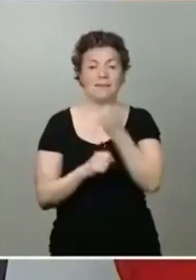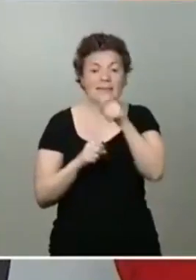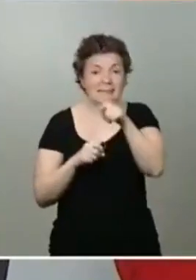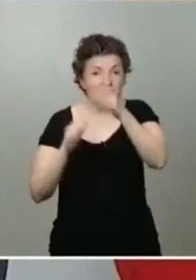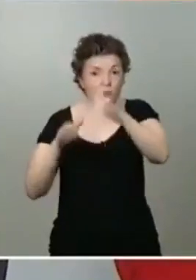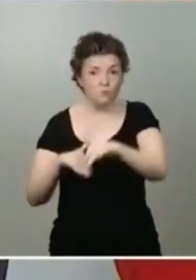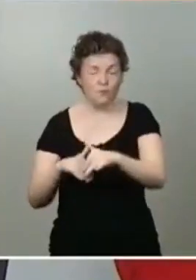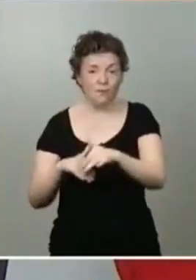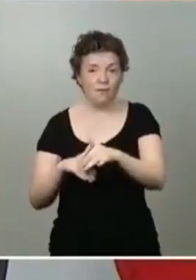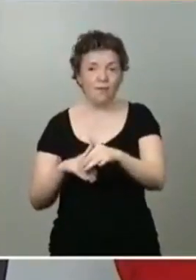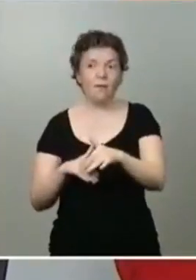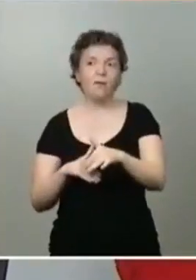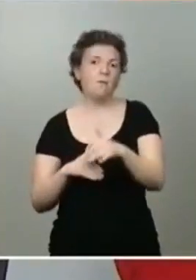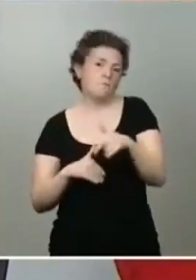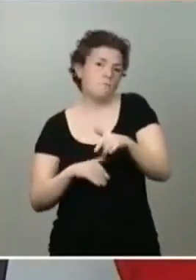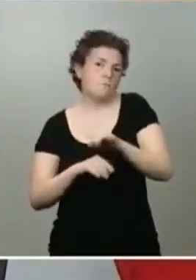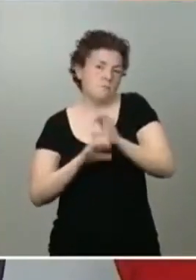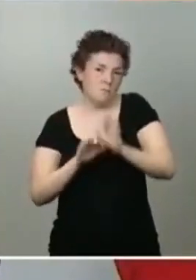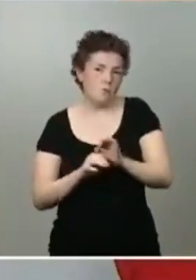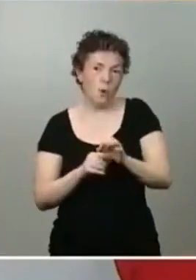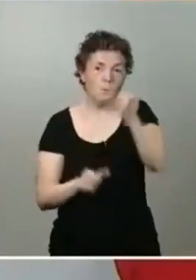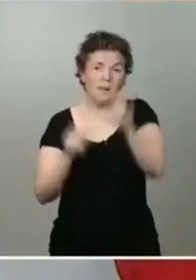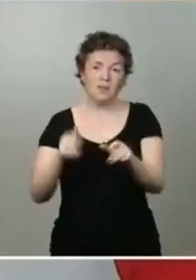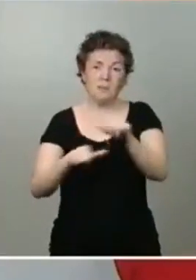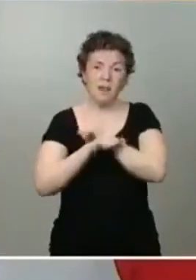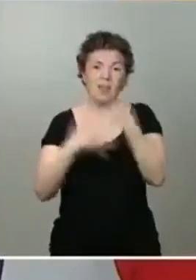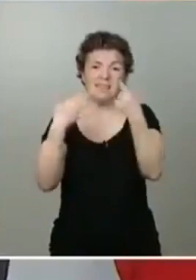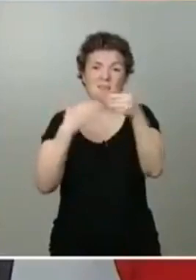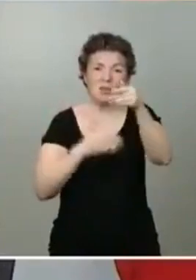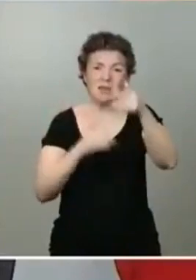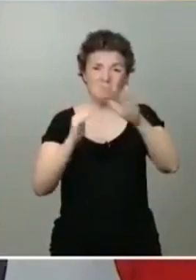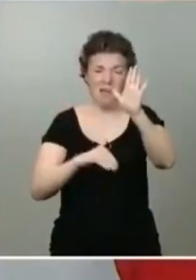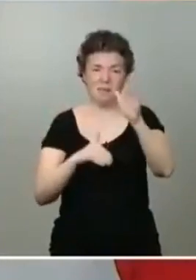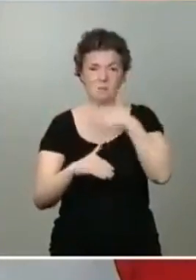lugar a dudas, hoy tendríamos más de 6 millones de personas paradas en nuestro país. Y no es así. Gracias.